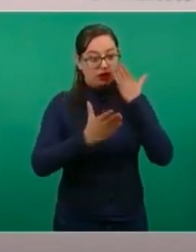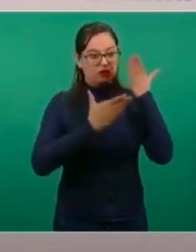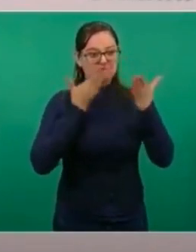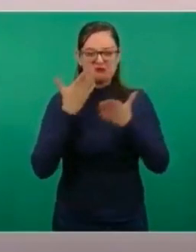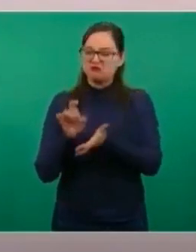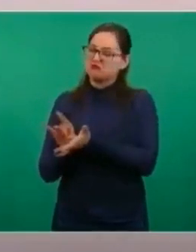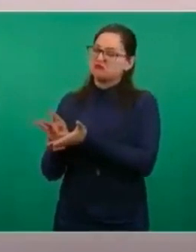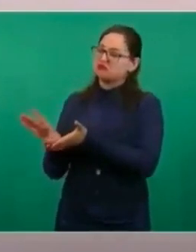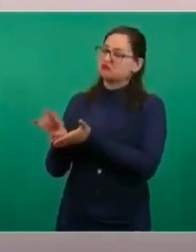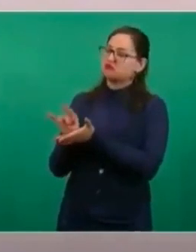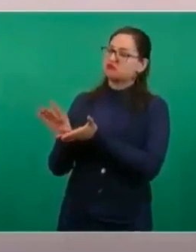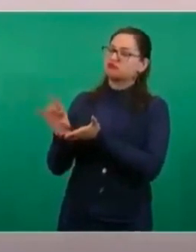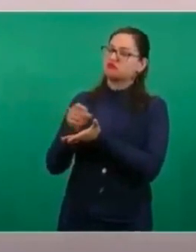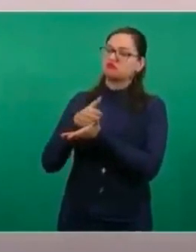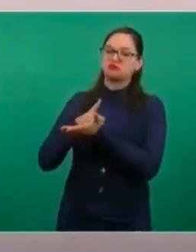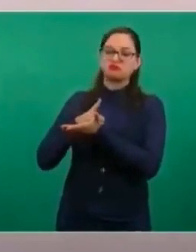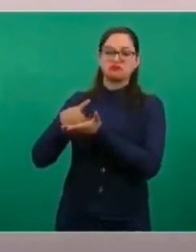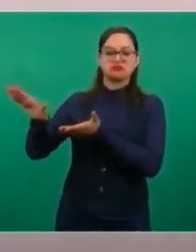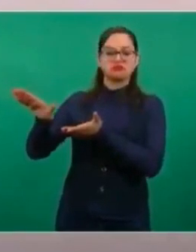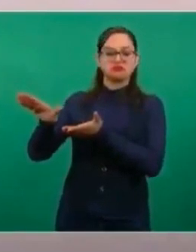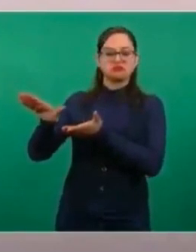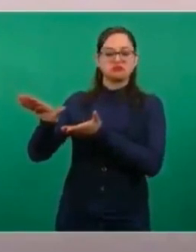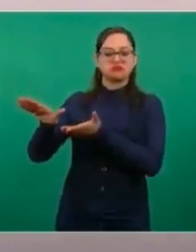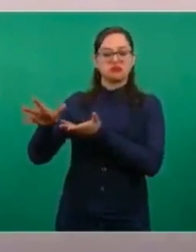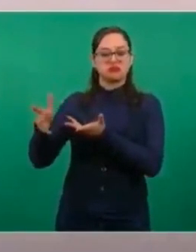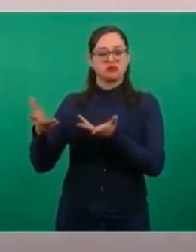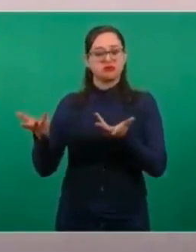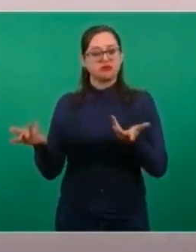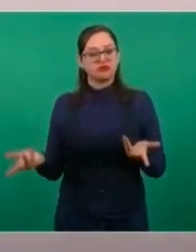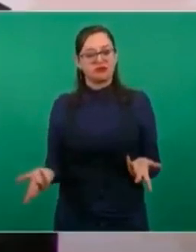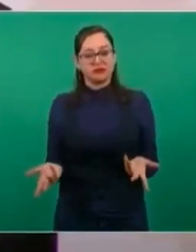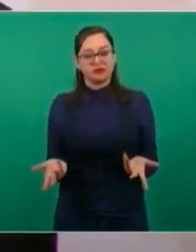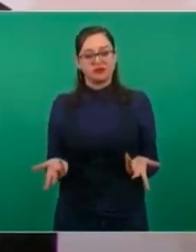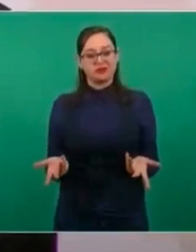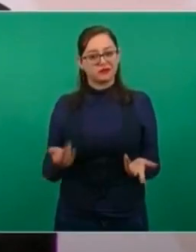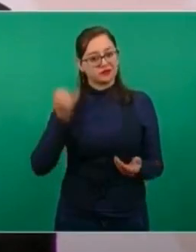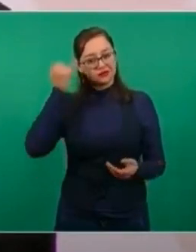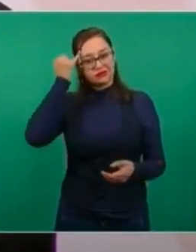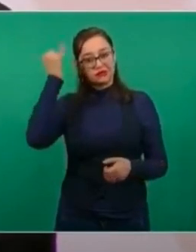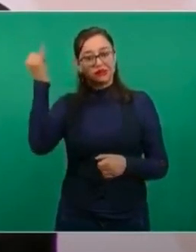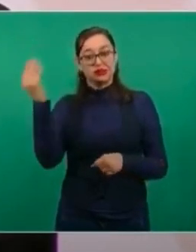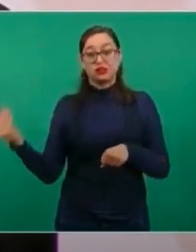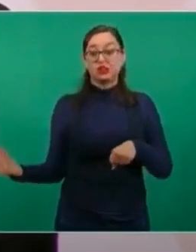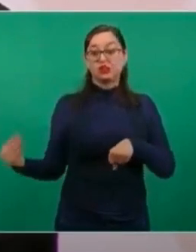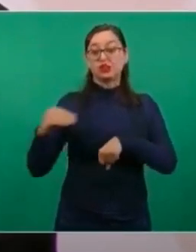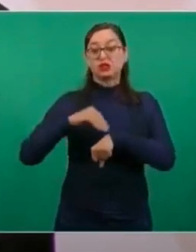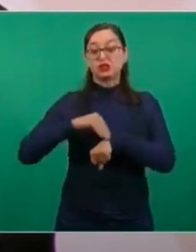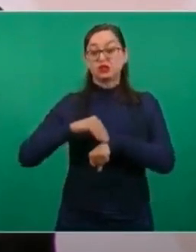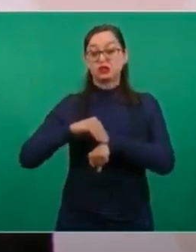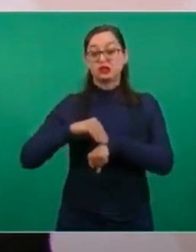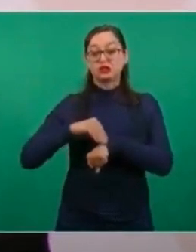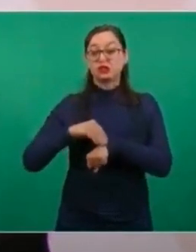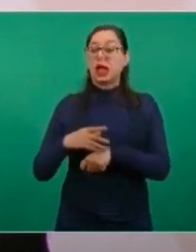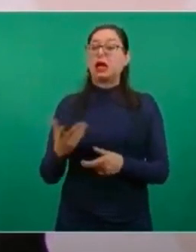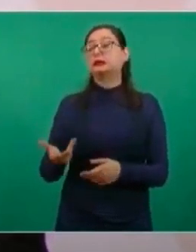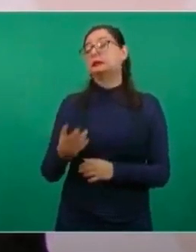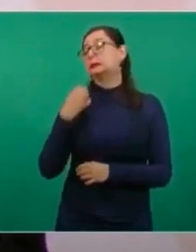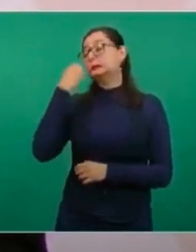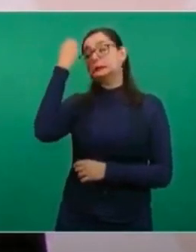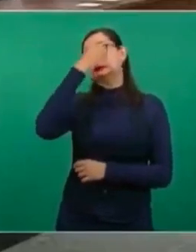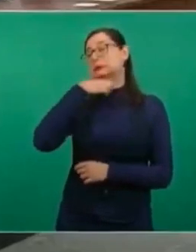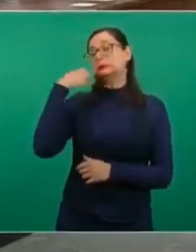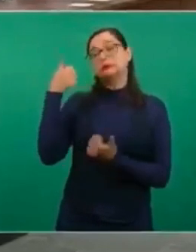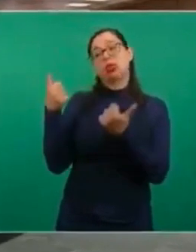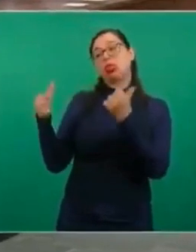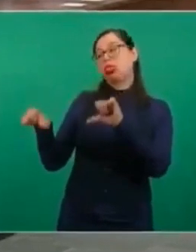a las escuelas de medicina con el pretexto, con la excusa de que no pasaban el